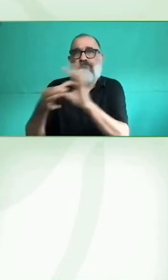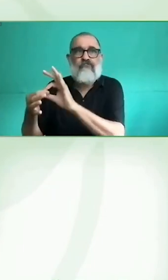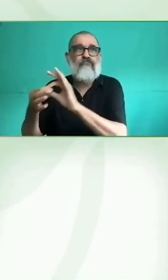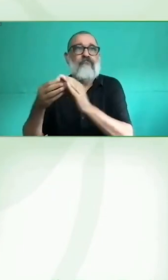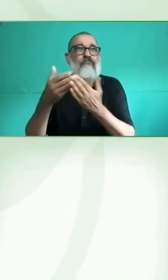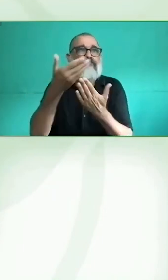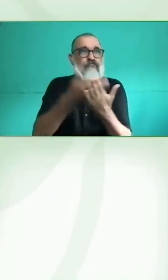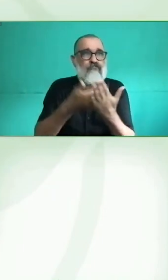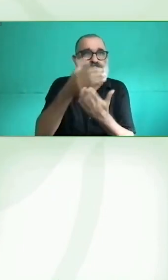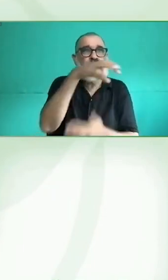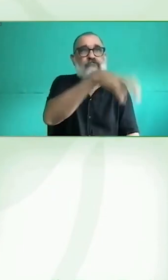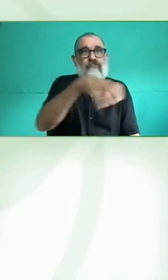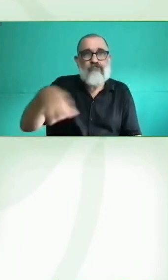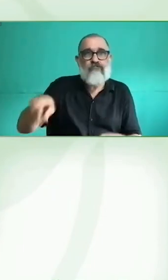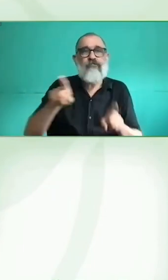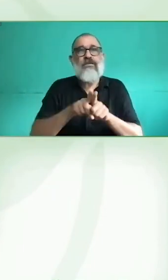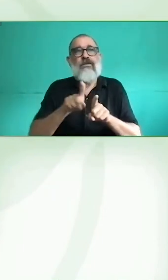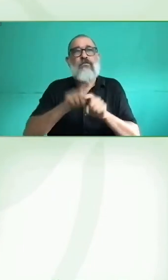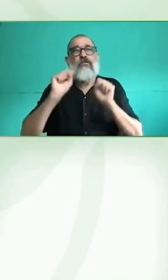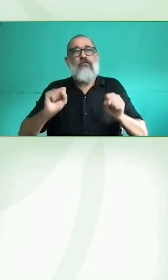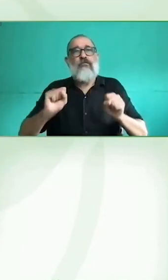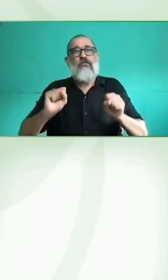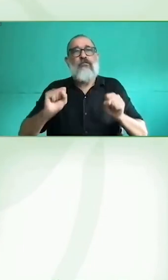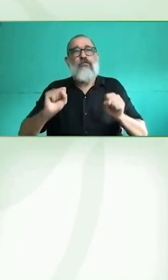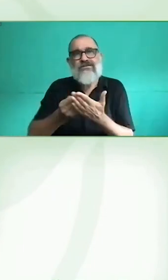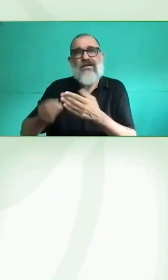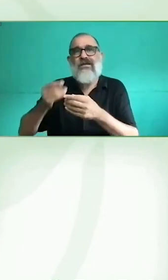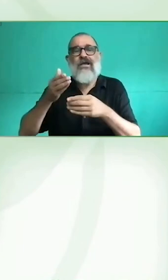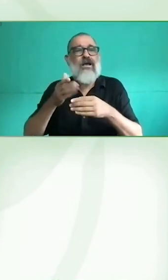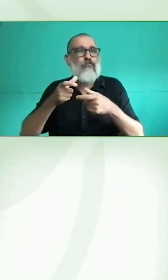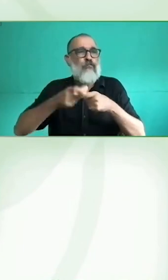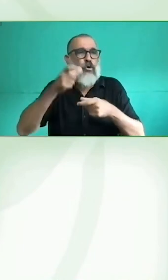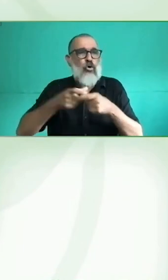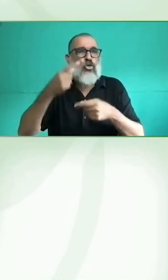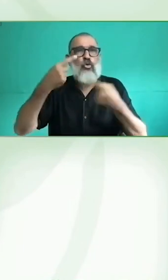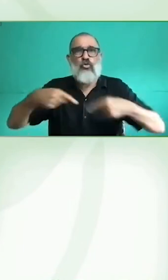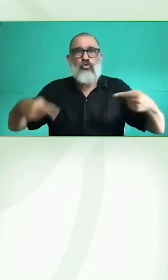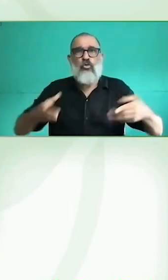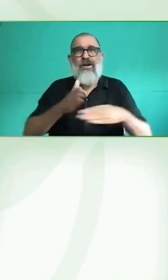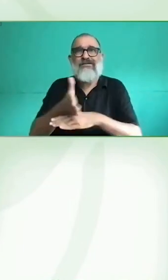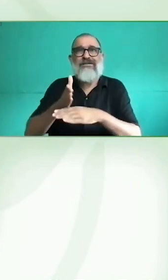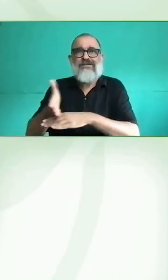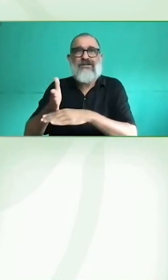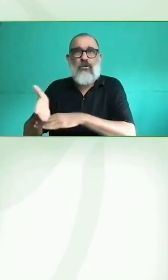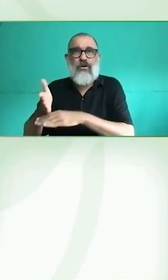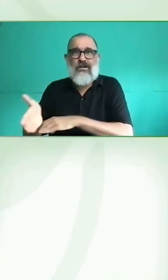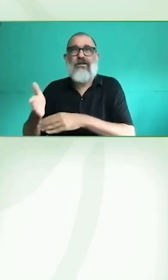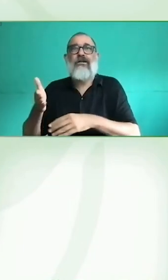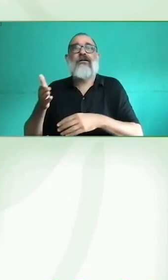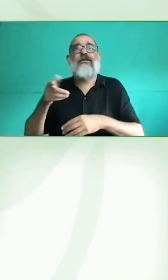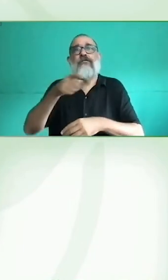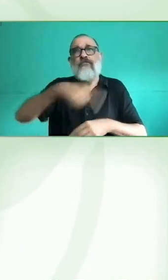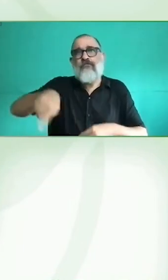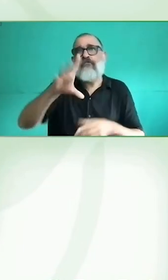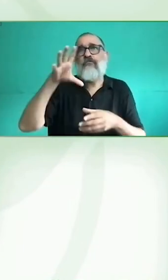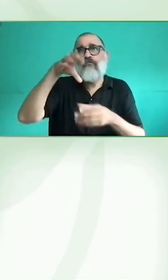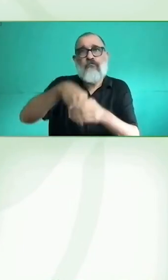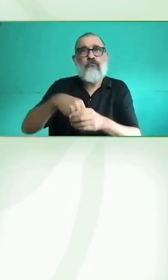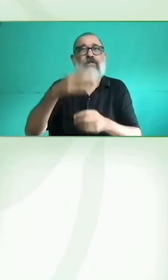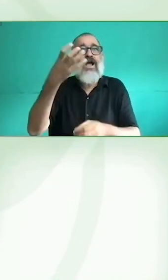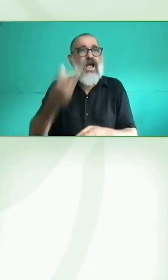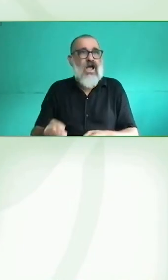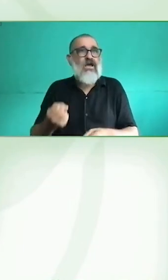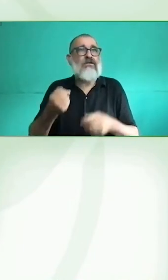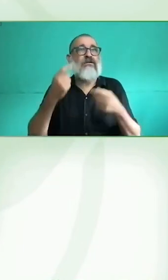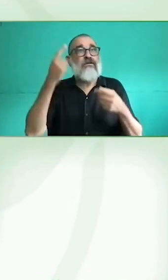variada que tenemos en América Latina y Caribe, con esas distancias tan enormes, las personas puedan acceder a la información a través de la página web. Tenemos